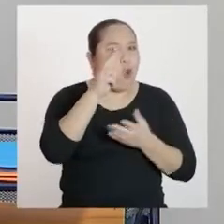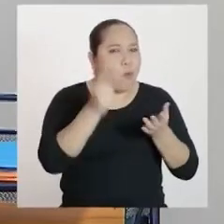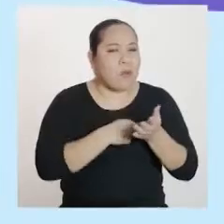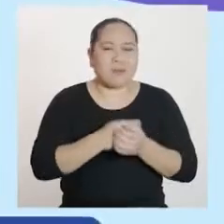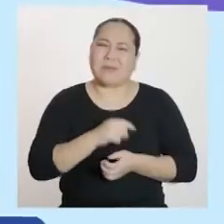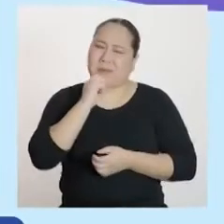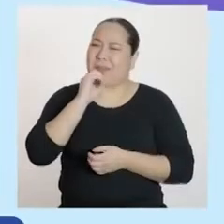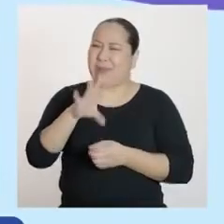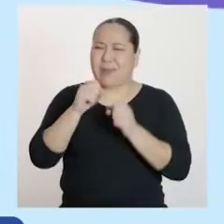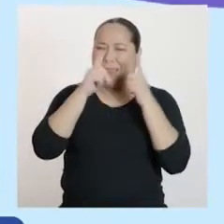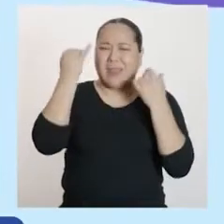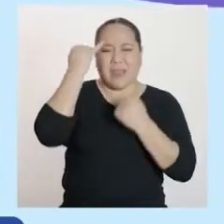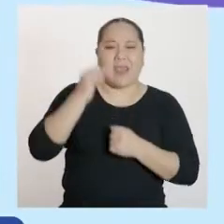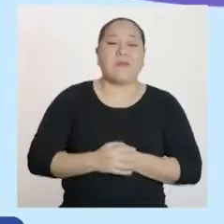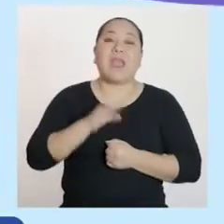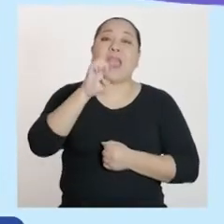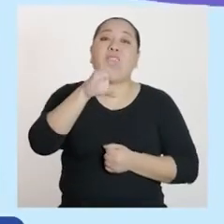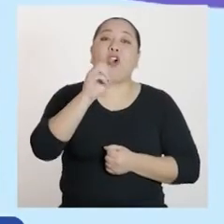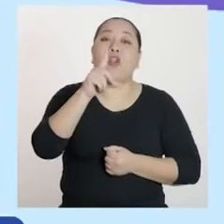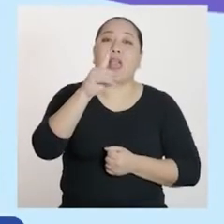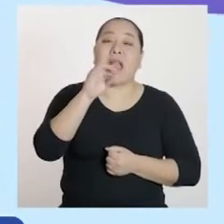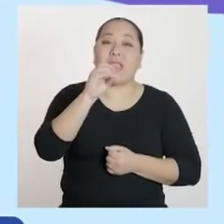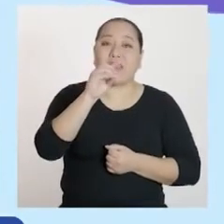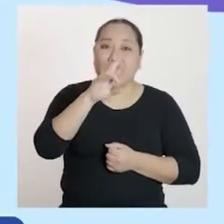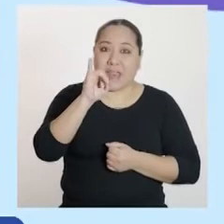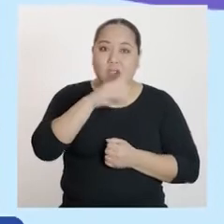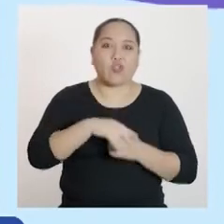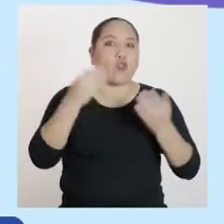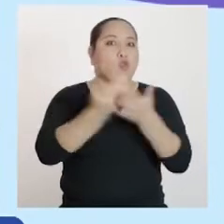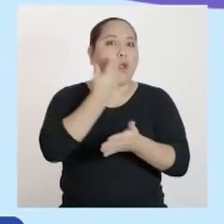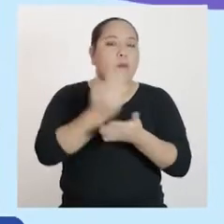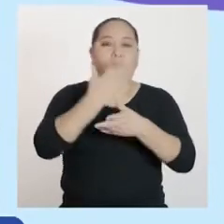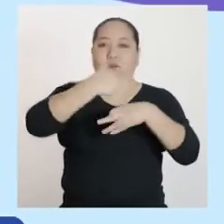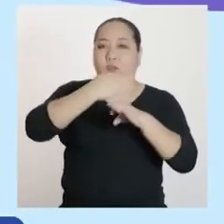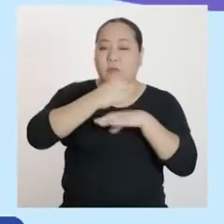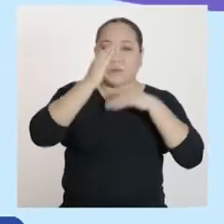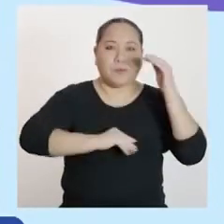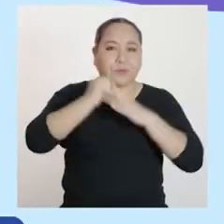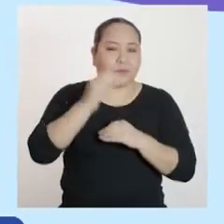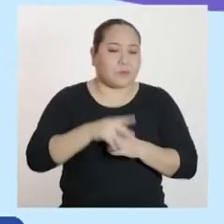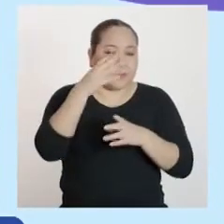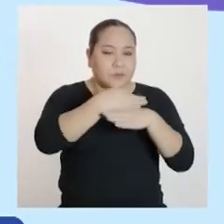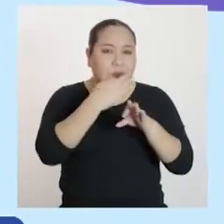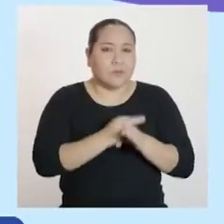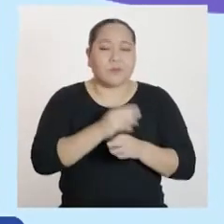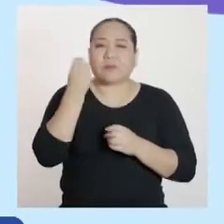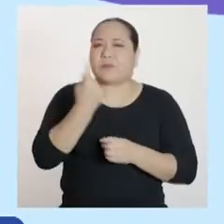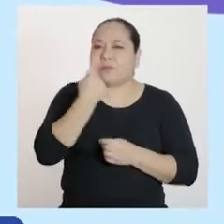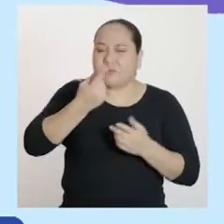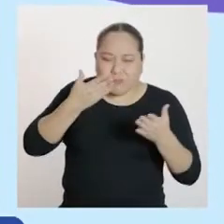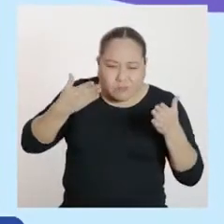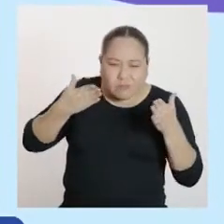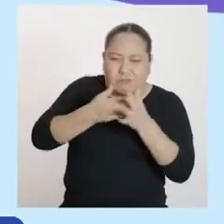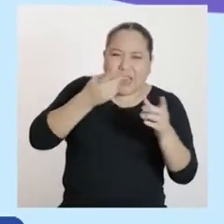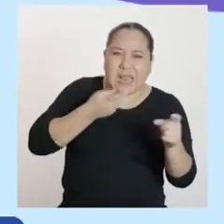idea. Los ecoladrillos son una nueva tendencia en el sector de construcción, cuya fabricación no supone un impacto ambiental tan